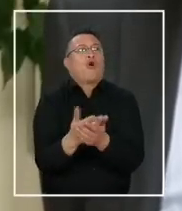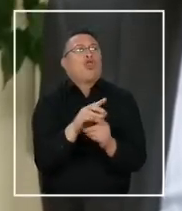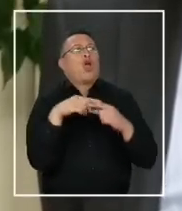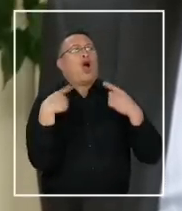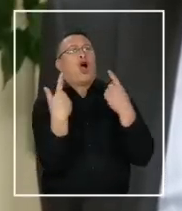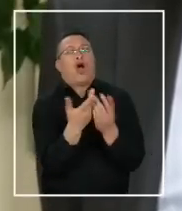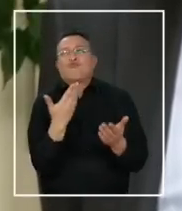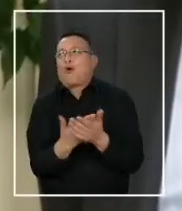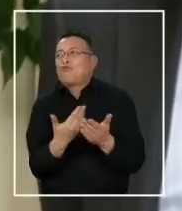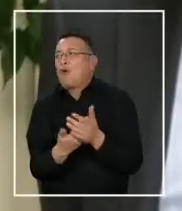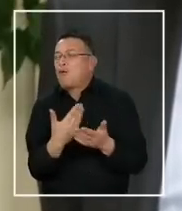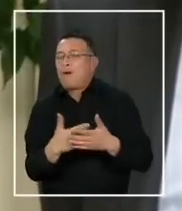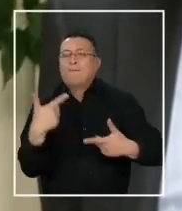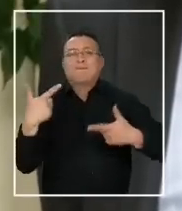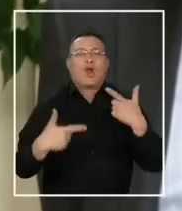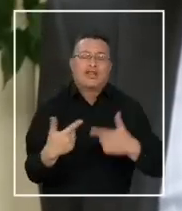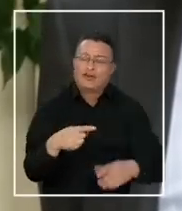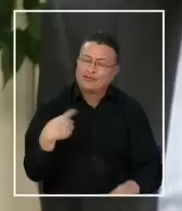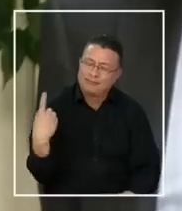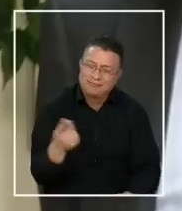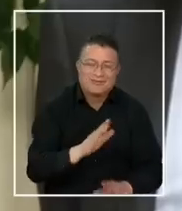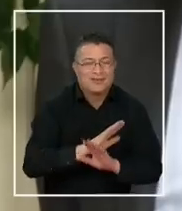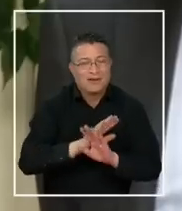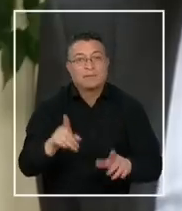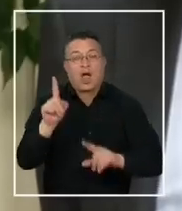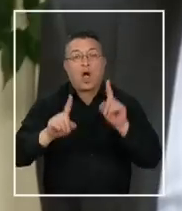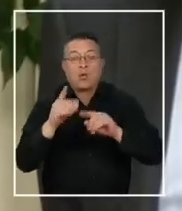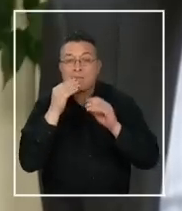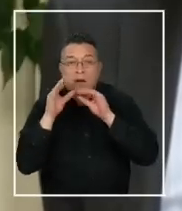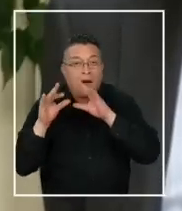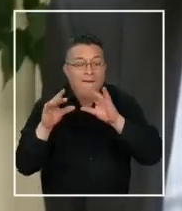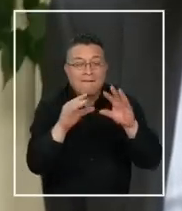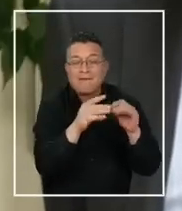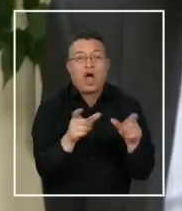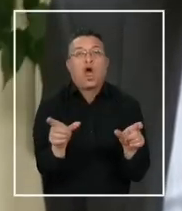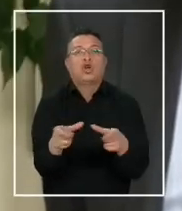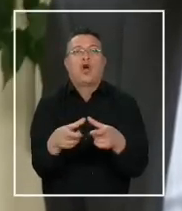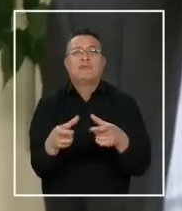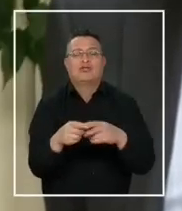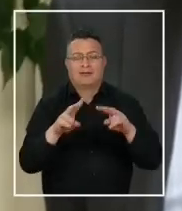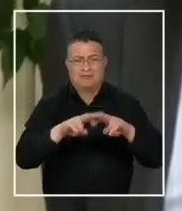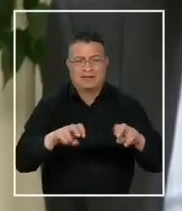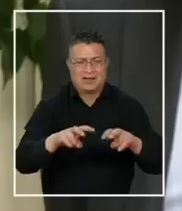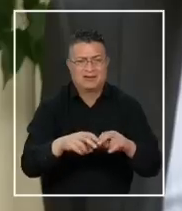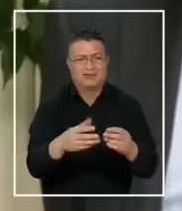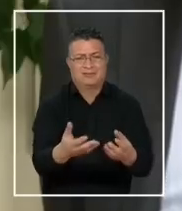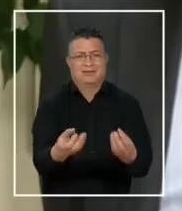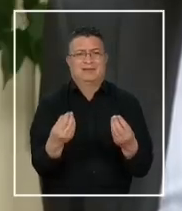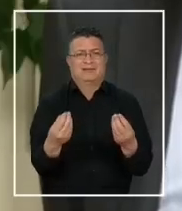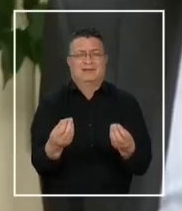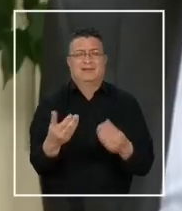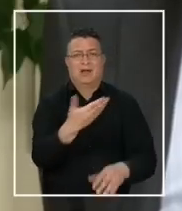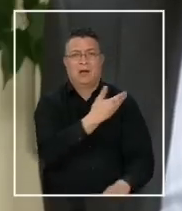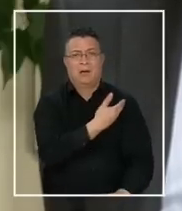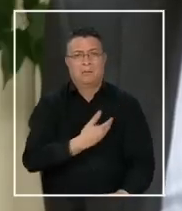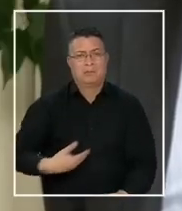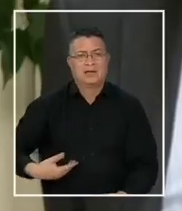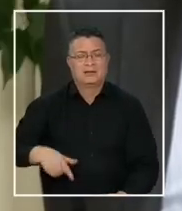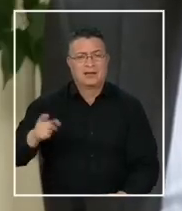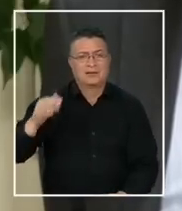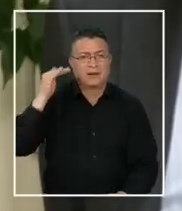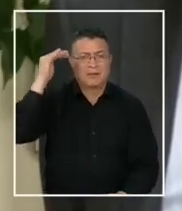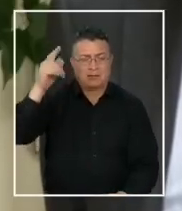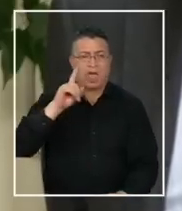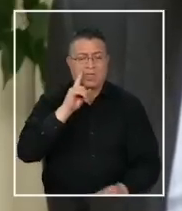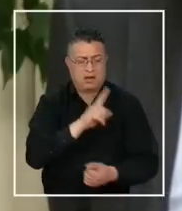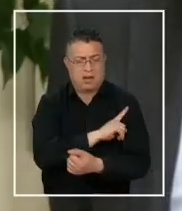situaciones algún tipo de aprovechamiento político. Algunos andan hablando hasta de comisiones investigadoras para esta situación. Si el presidente de la República tiene